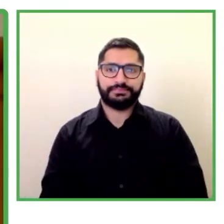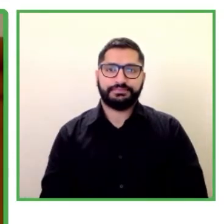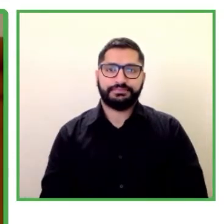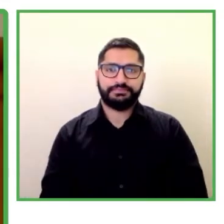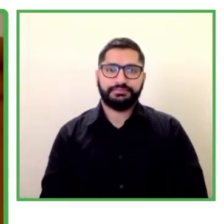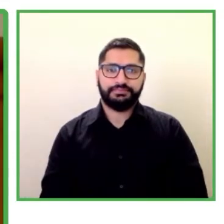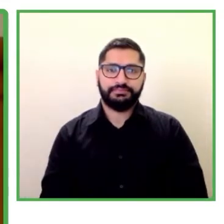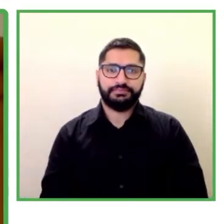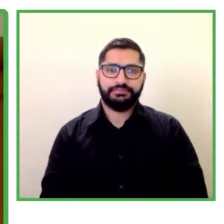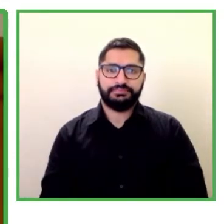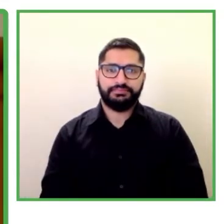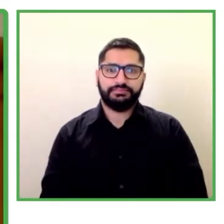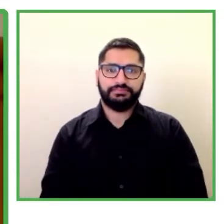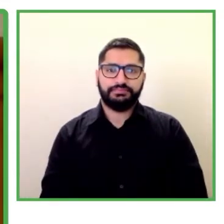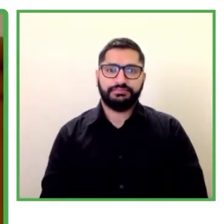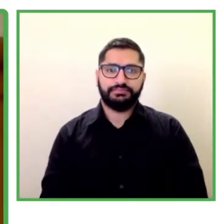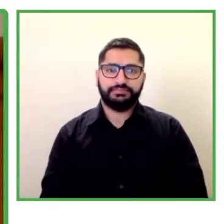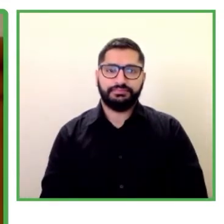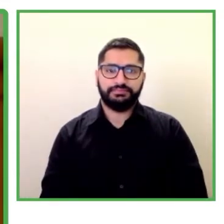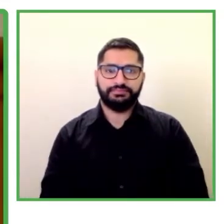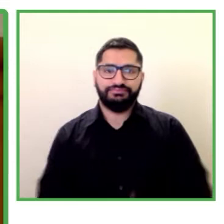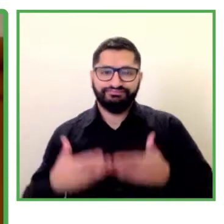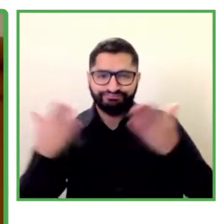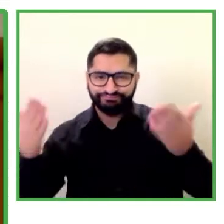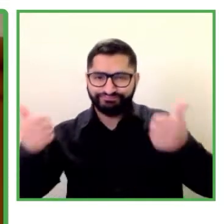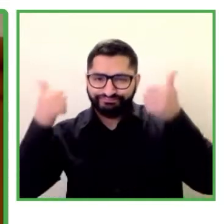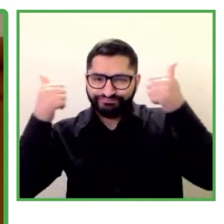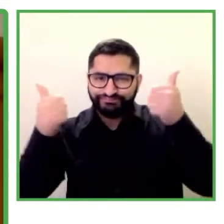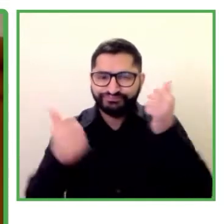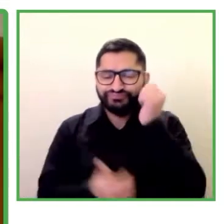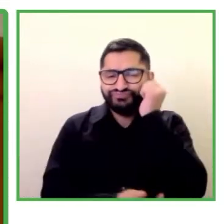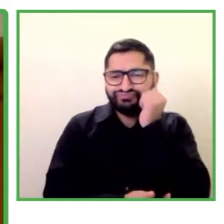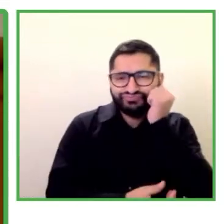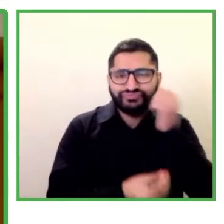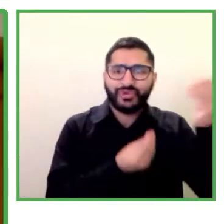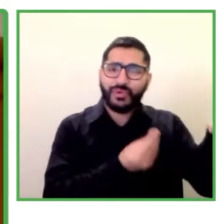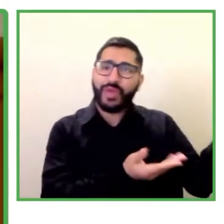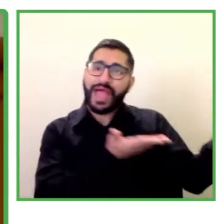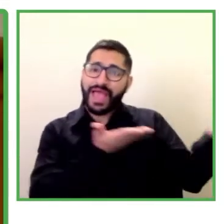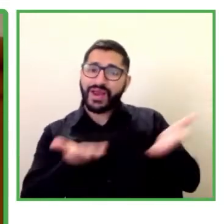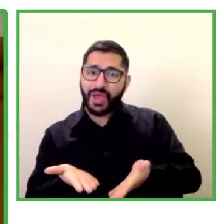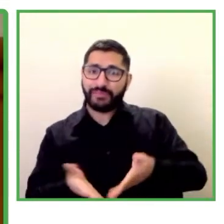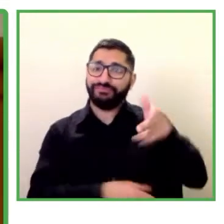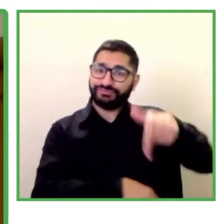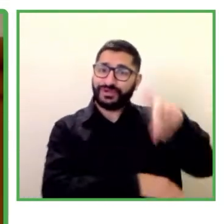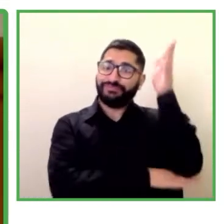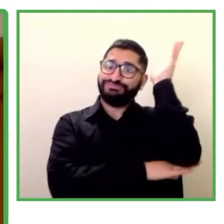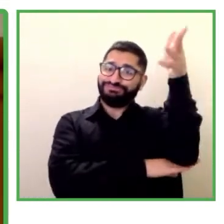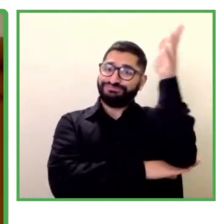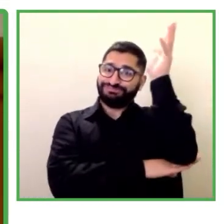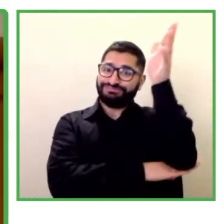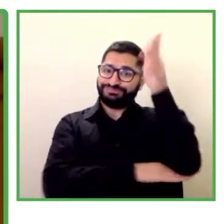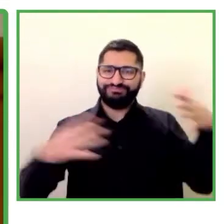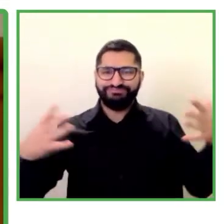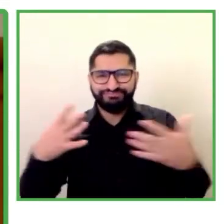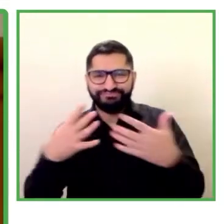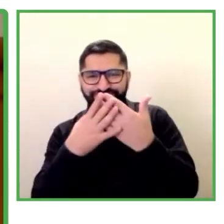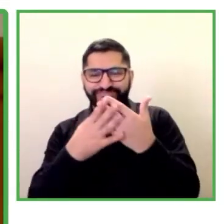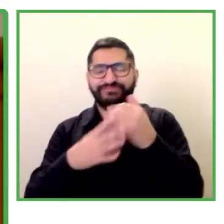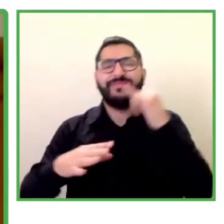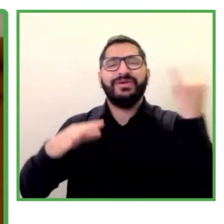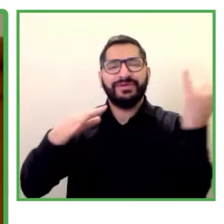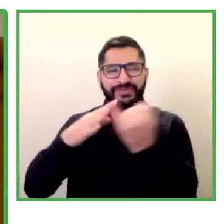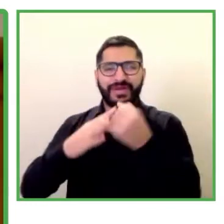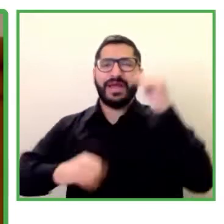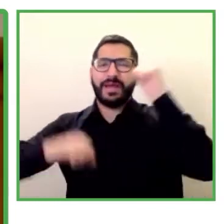Reciban un saludo y una cordial bienvenida a esta sesión sobre redes de empresas inclusivas que celebramos en el marco de la conferencia